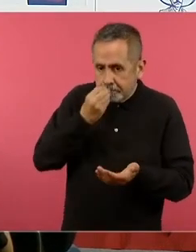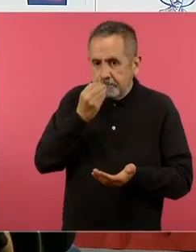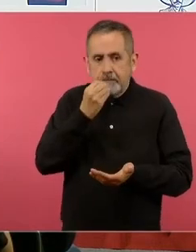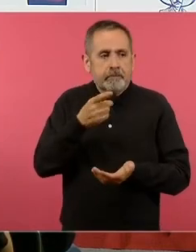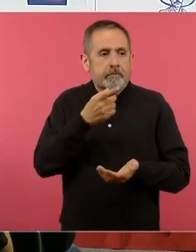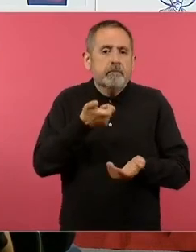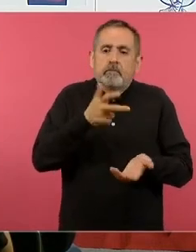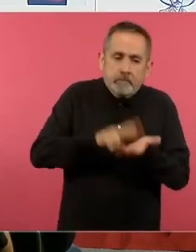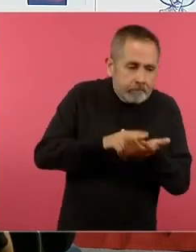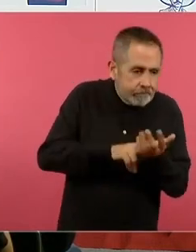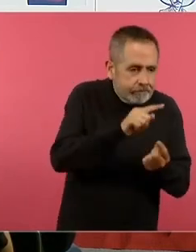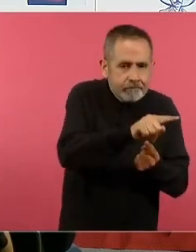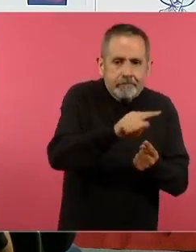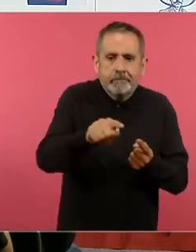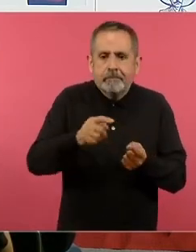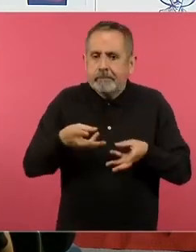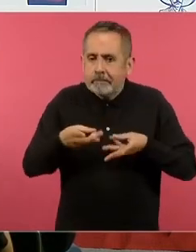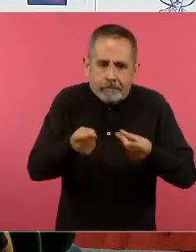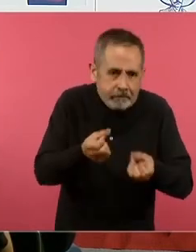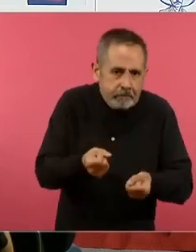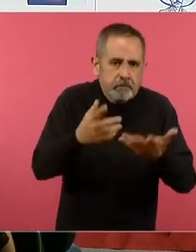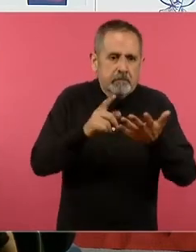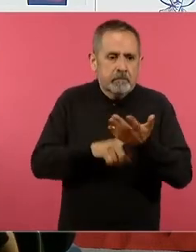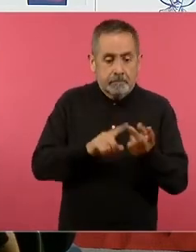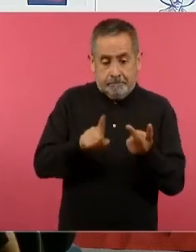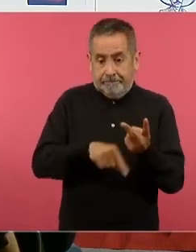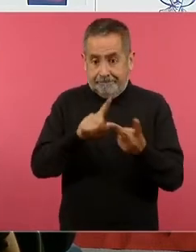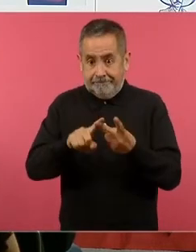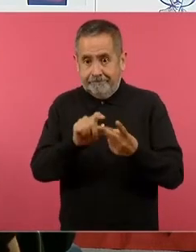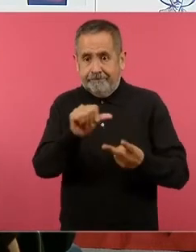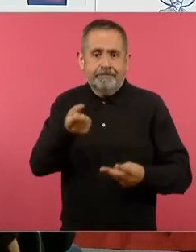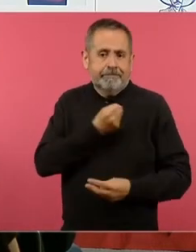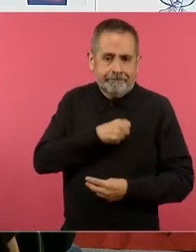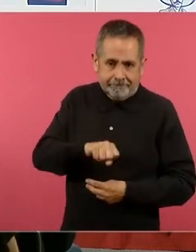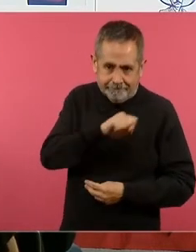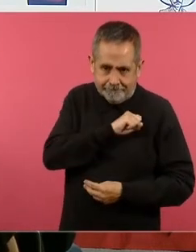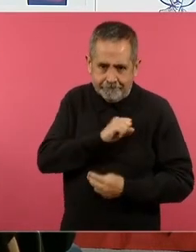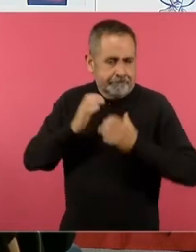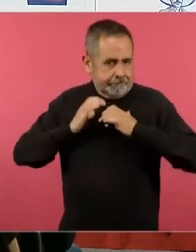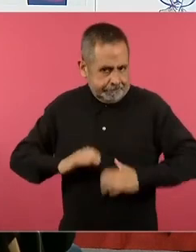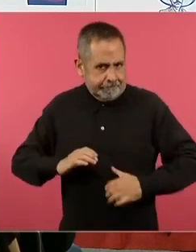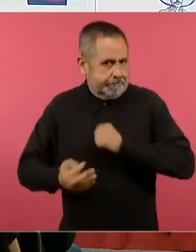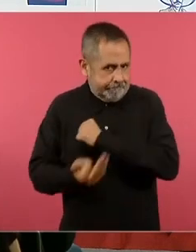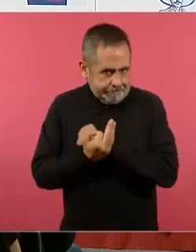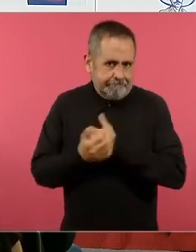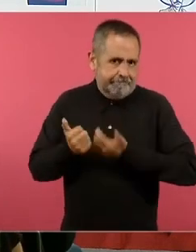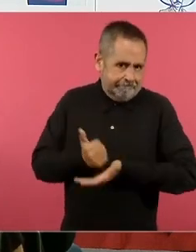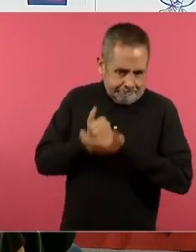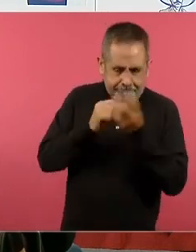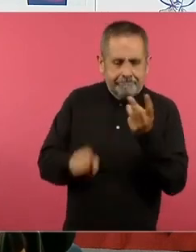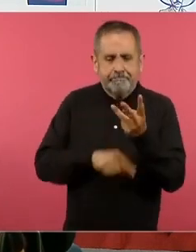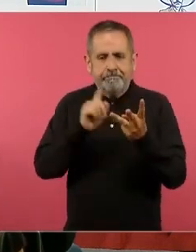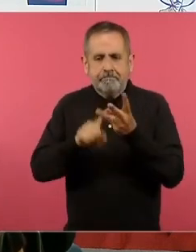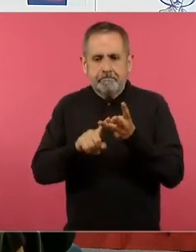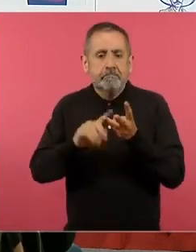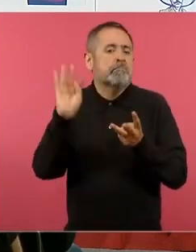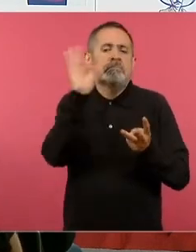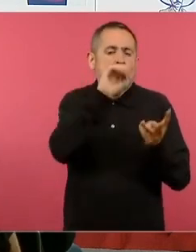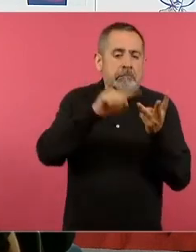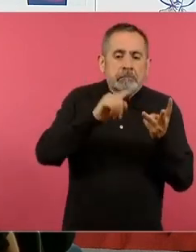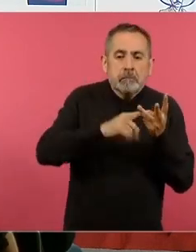lo lleva al tema de salud qué significa para la salud qué significa tener exceso de algún